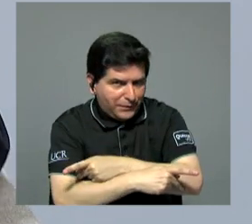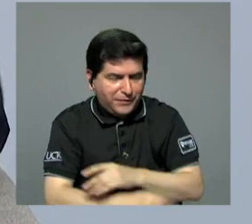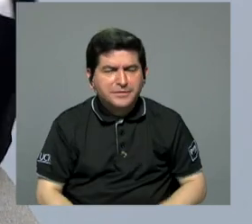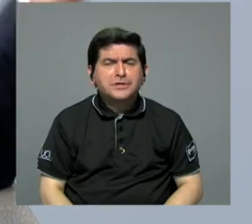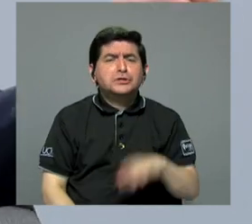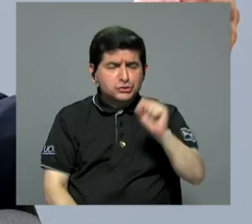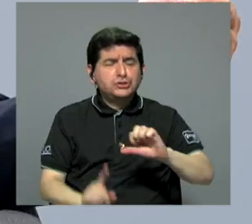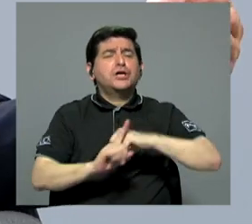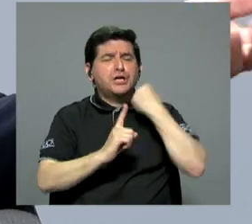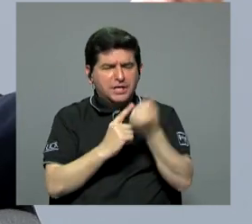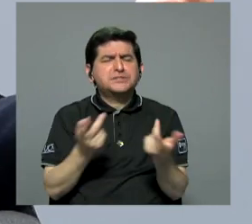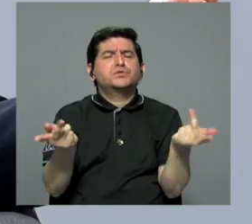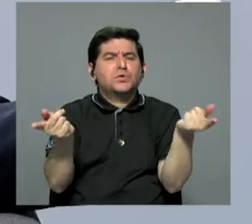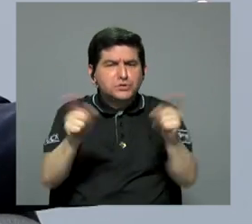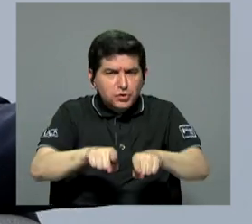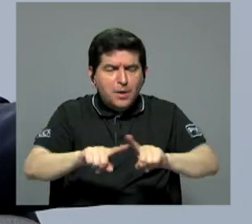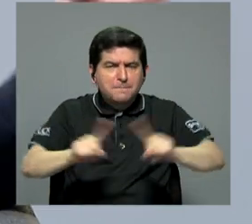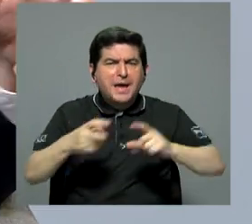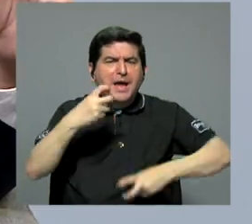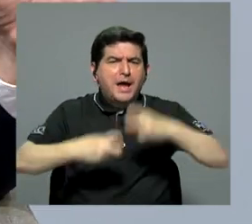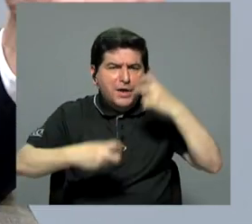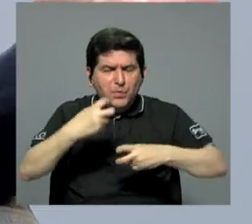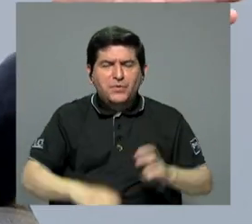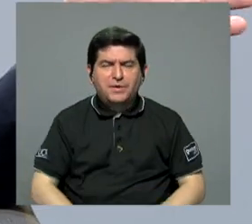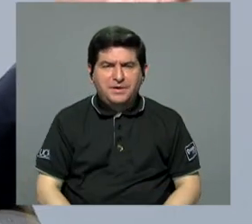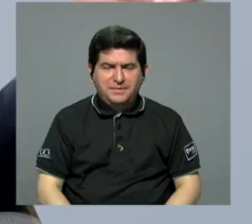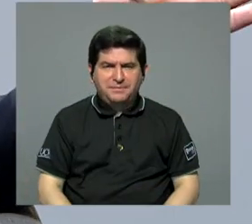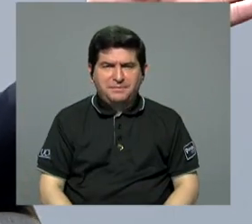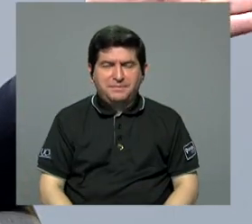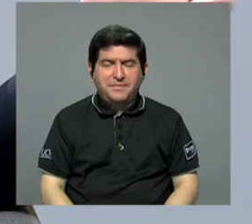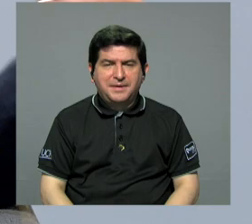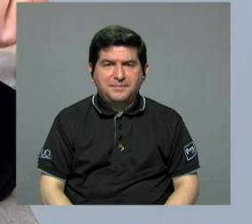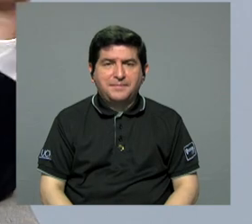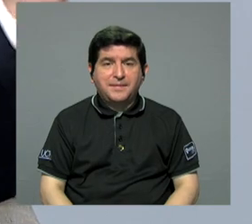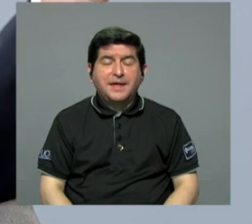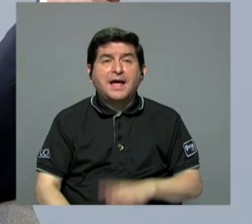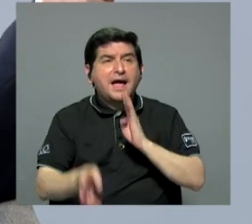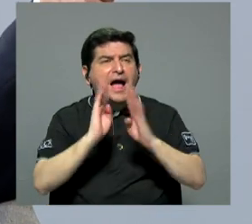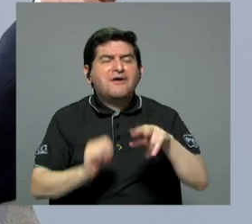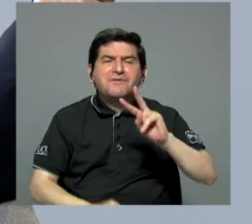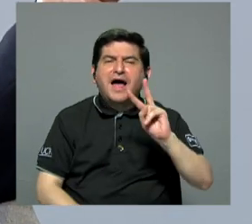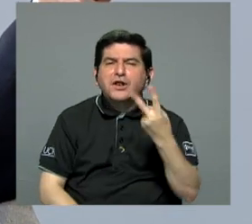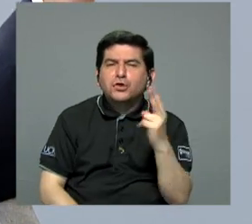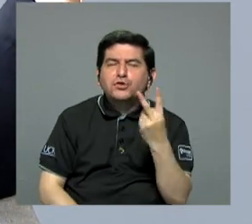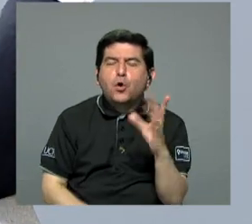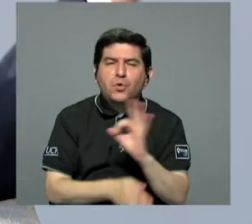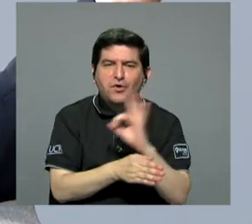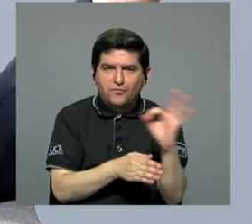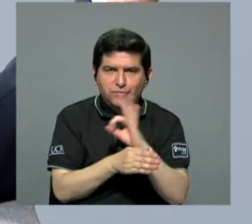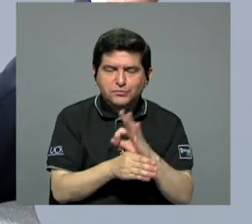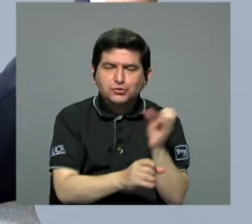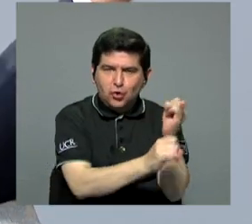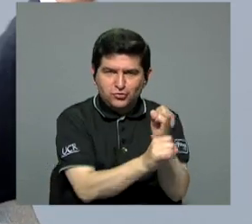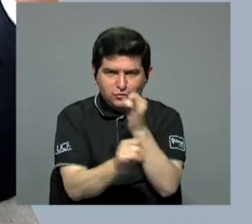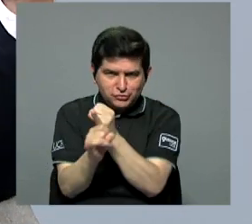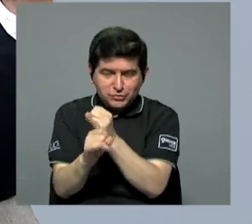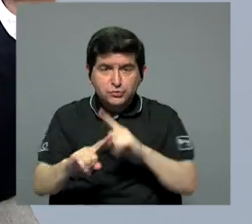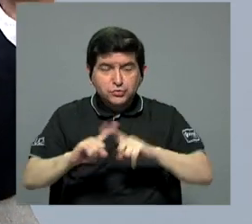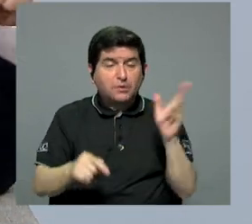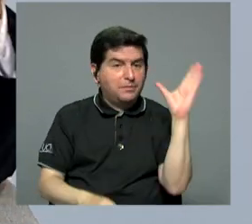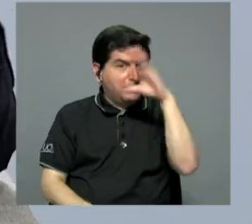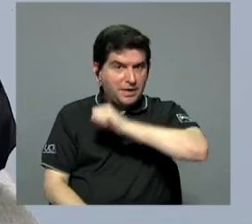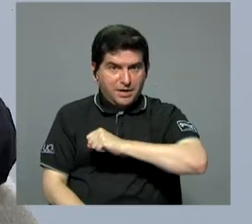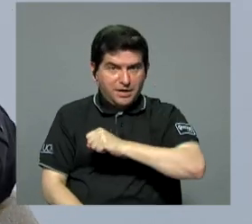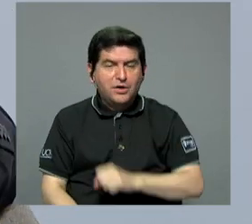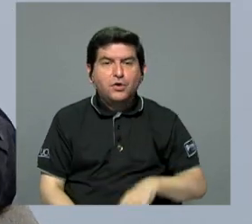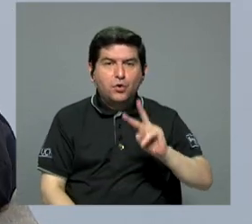Pasaba lo mismo, pero igualmente, ¿qué es el problema? Que la caja ya Hablamos de duplicidades de funciones en las instituciones, pero no nos